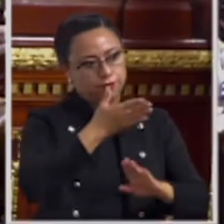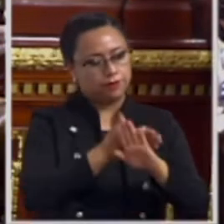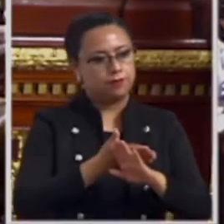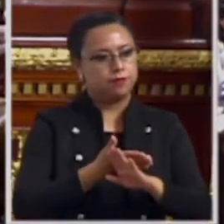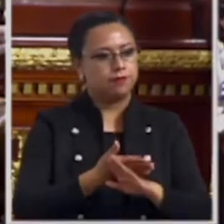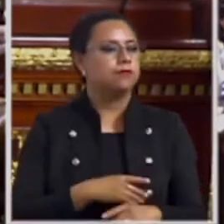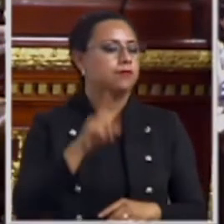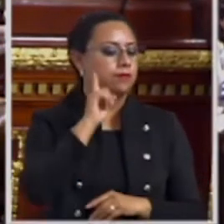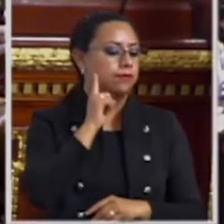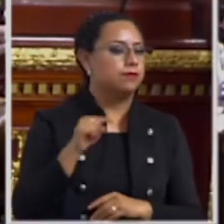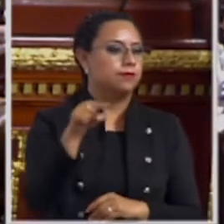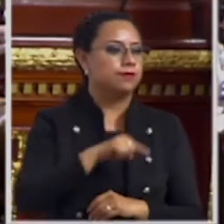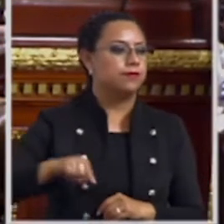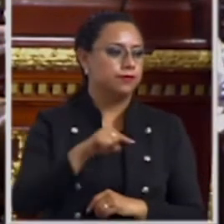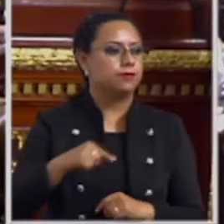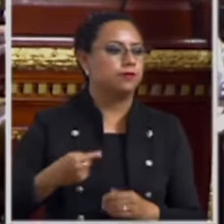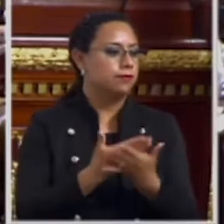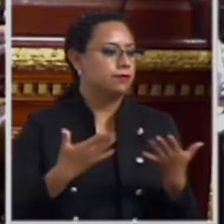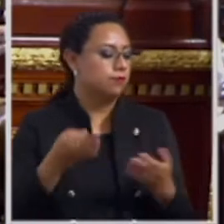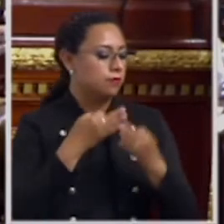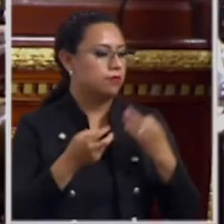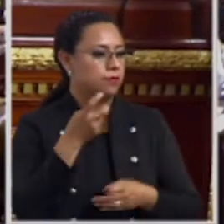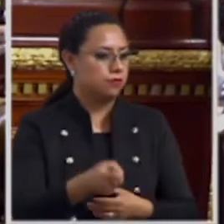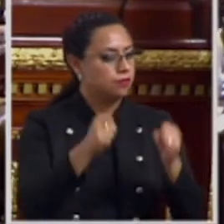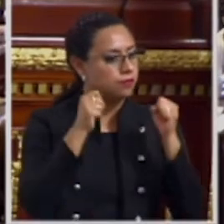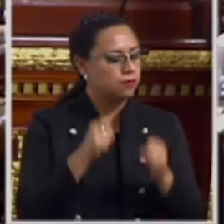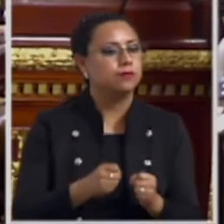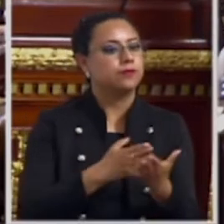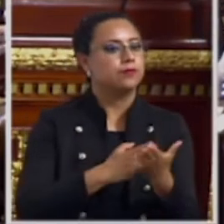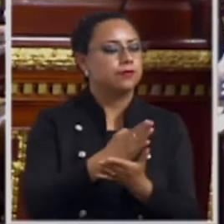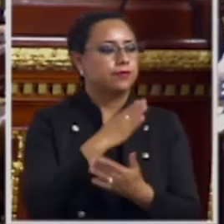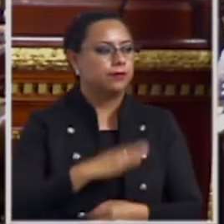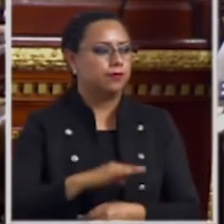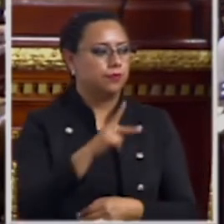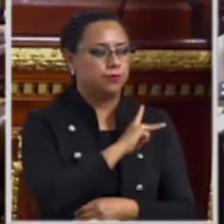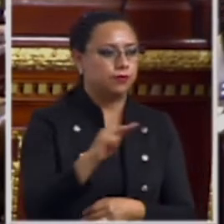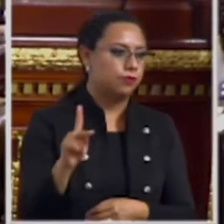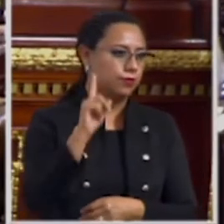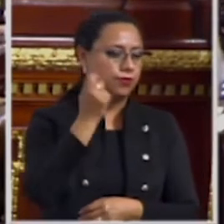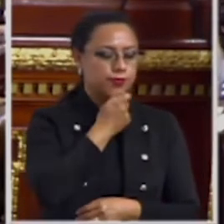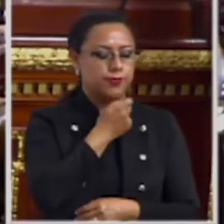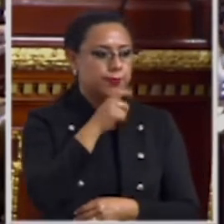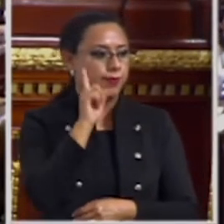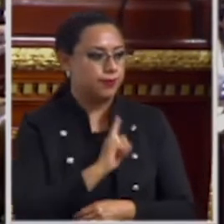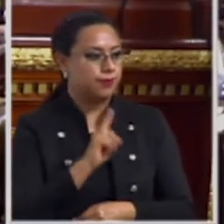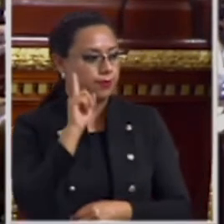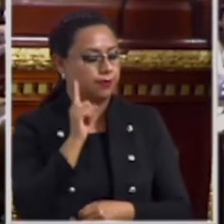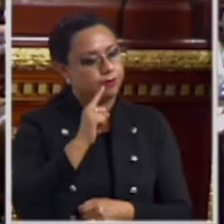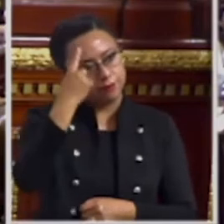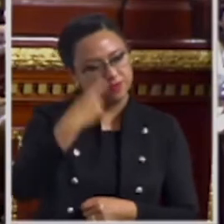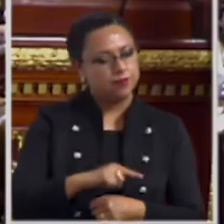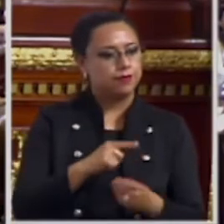por lo que es crucial garantizar el acceso de justicia para todas las niñas y mujeres en el abordaje de la violencia contra las